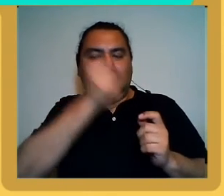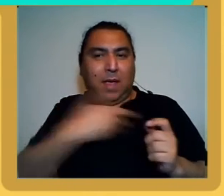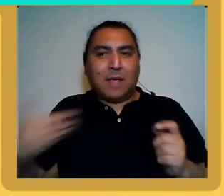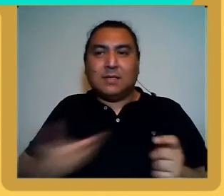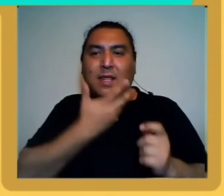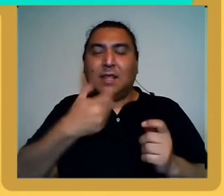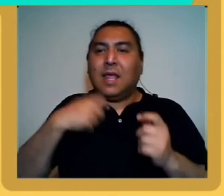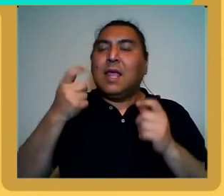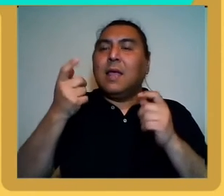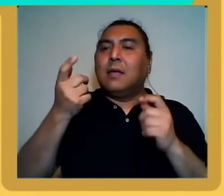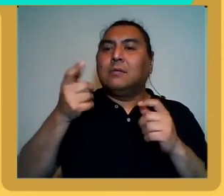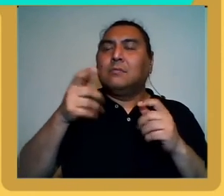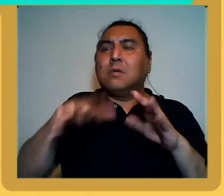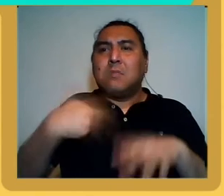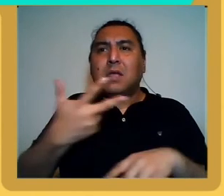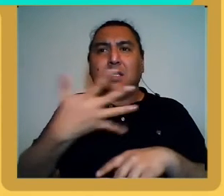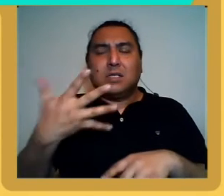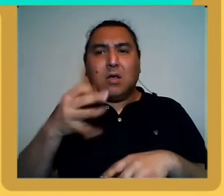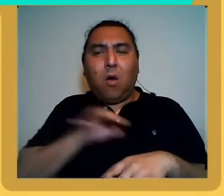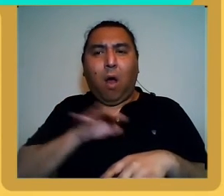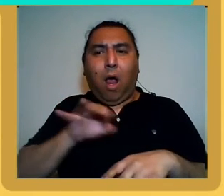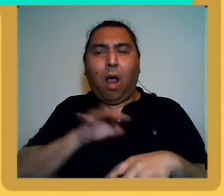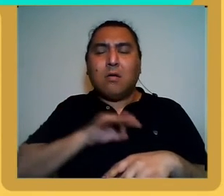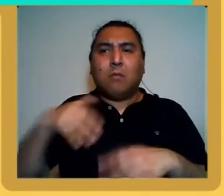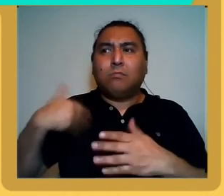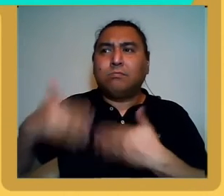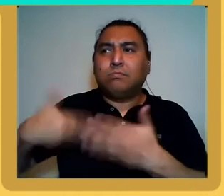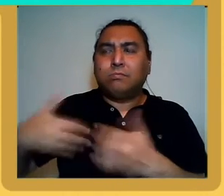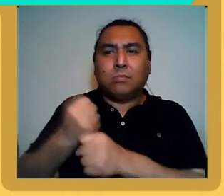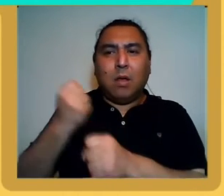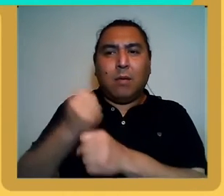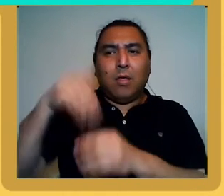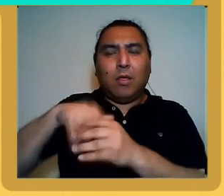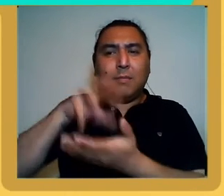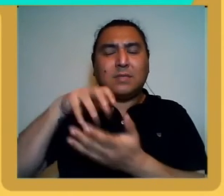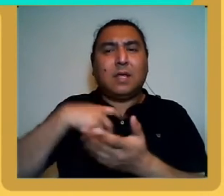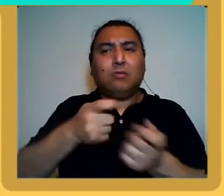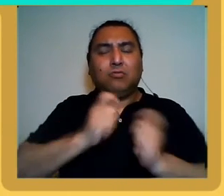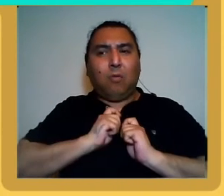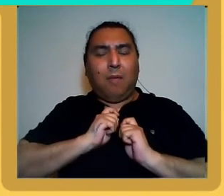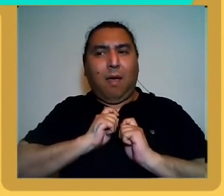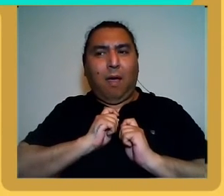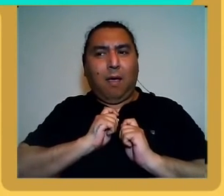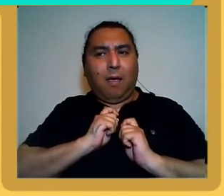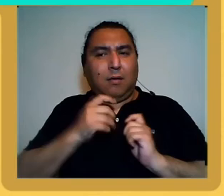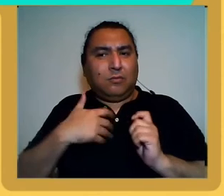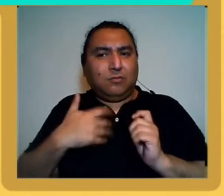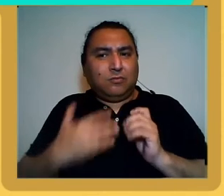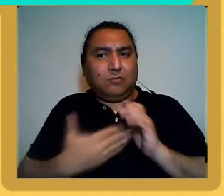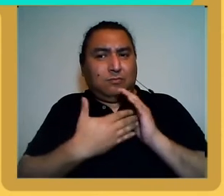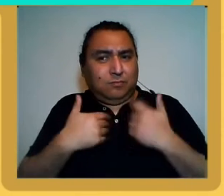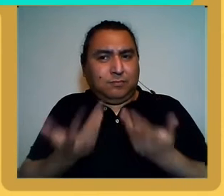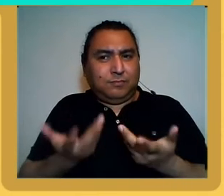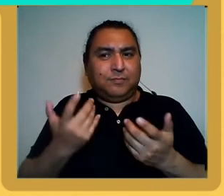años la conducción de esta empresa. La empresa, yo diría, es una